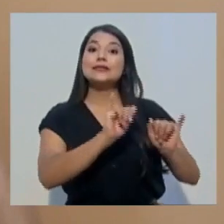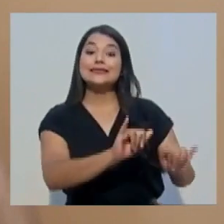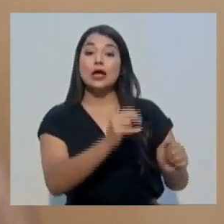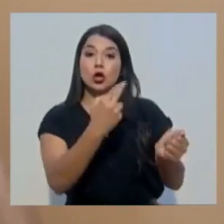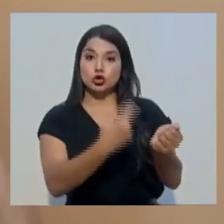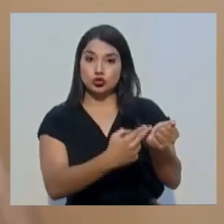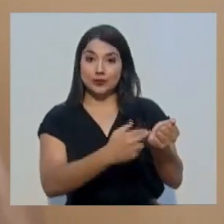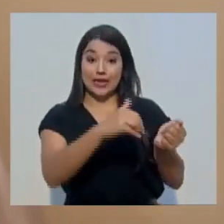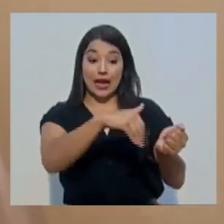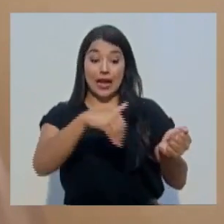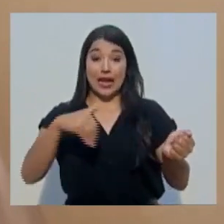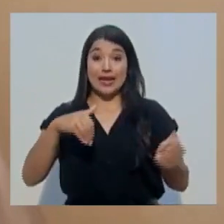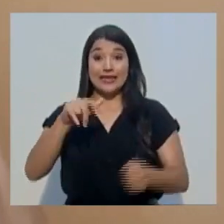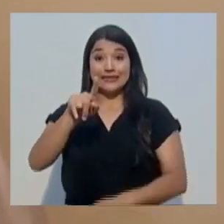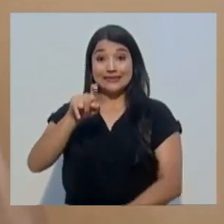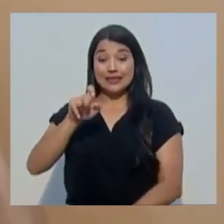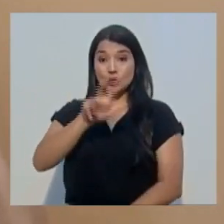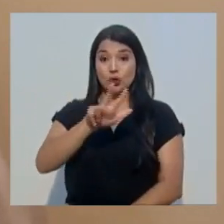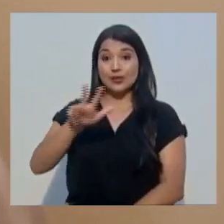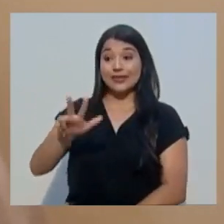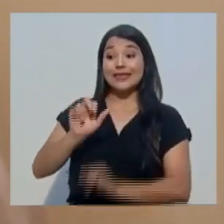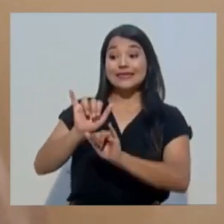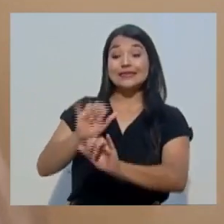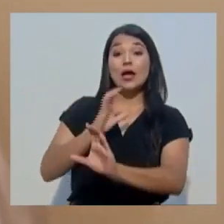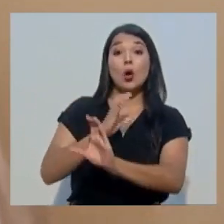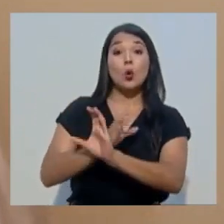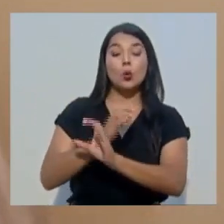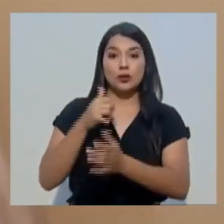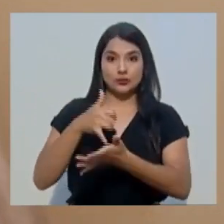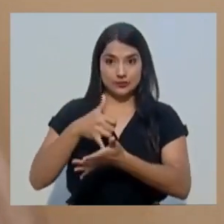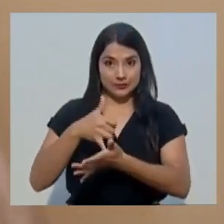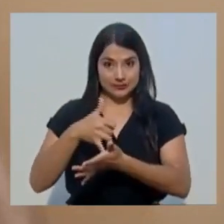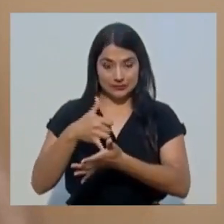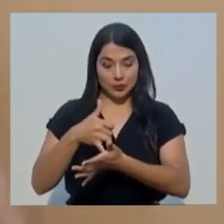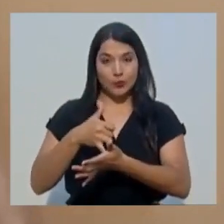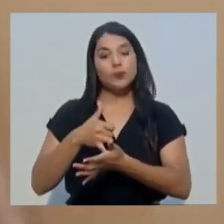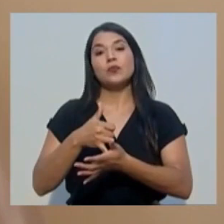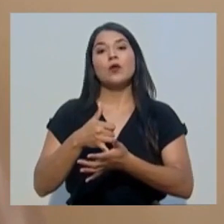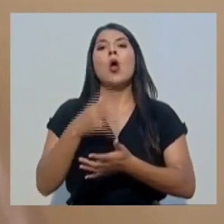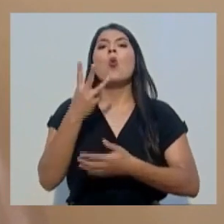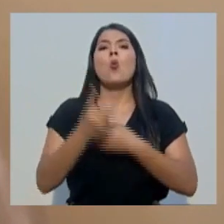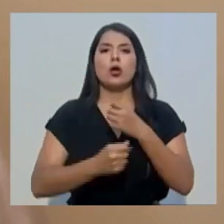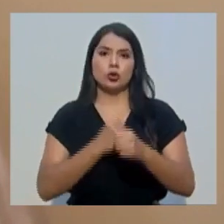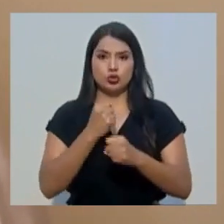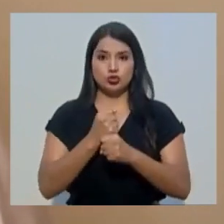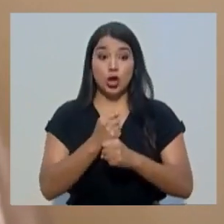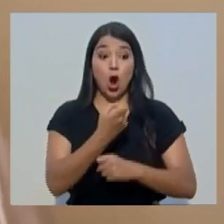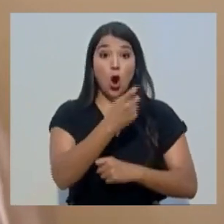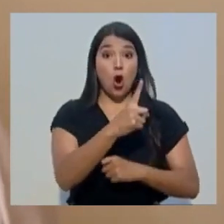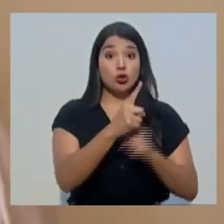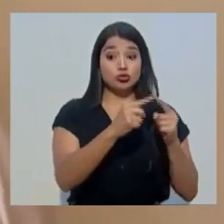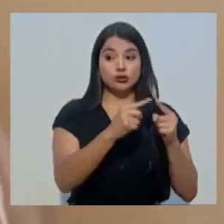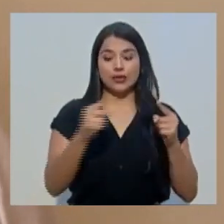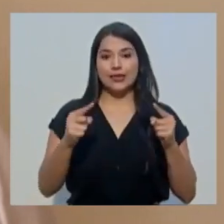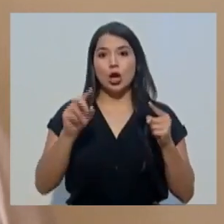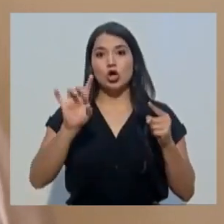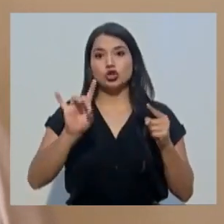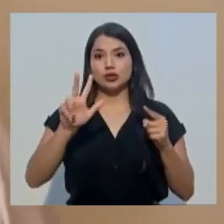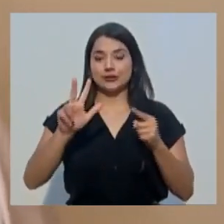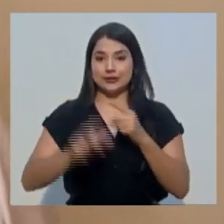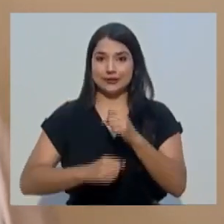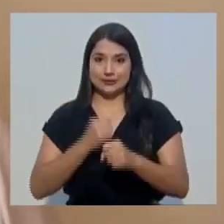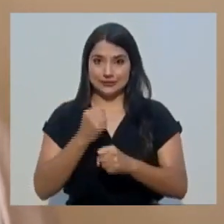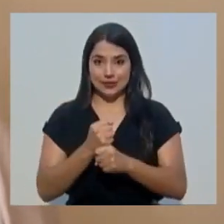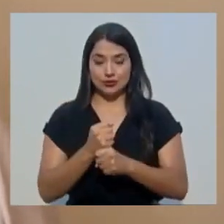hospitalizadas, 133 de ellas en unidades de cuidado intensivo, con un rango de edad de los 11 a los 83